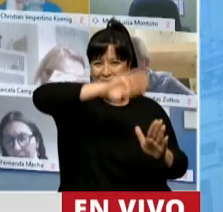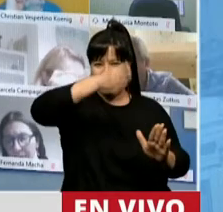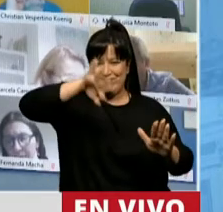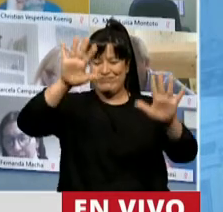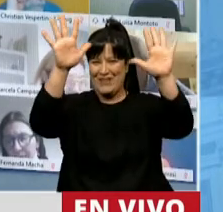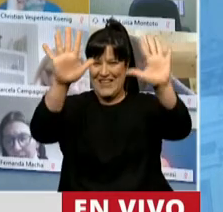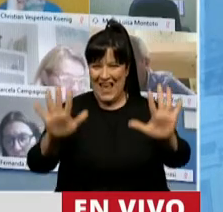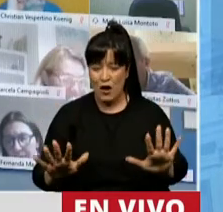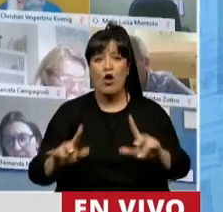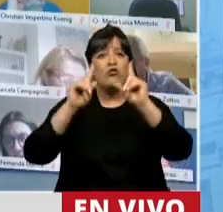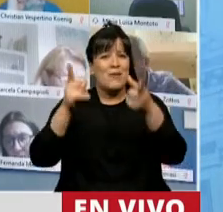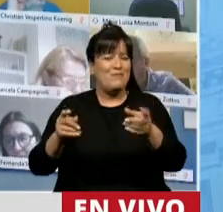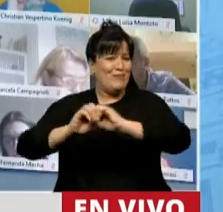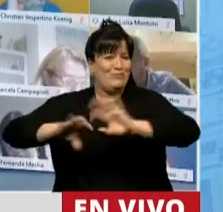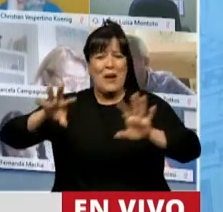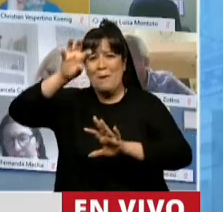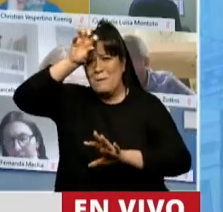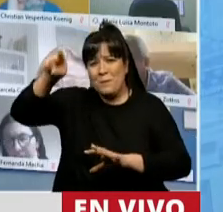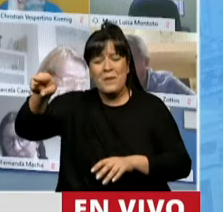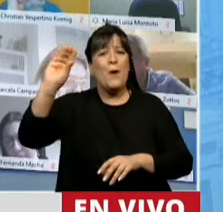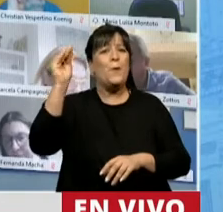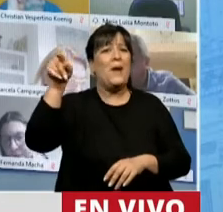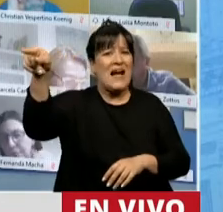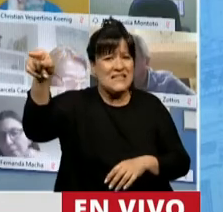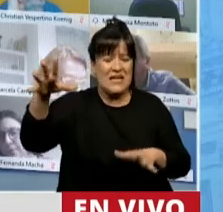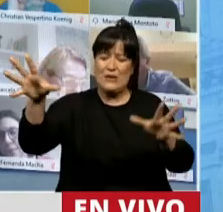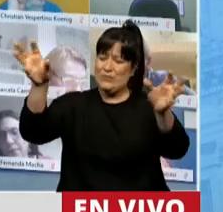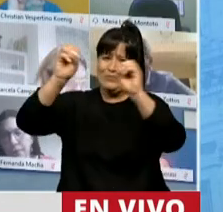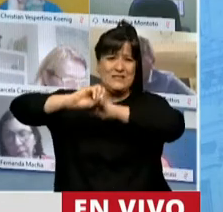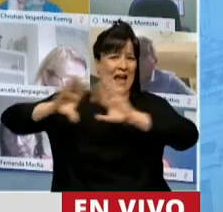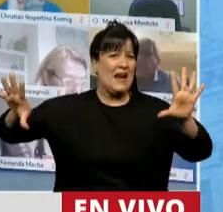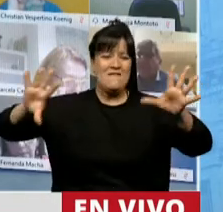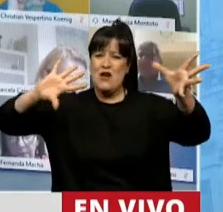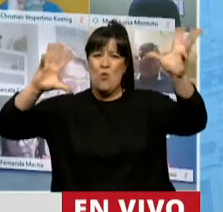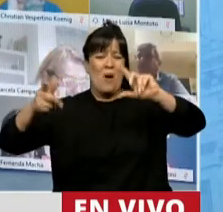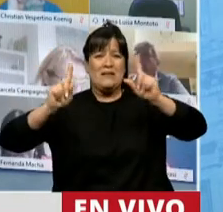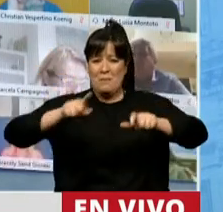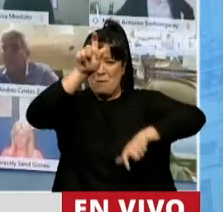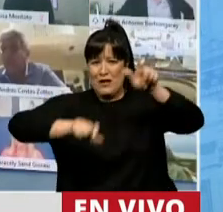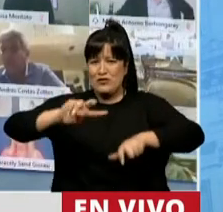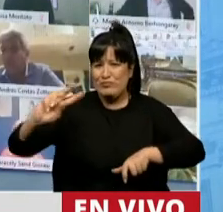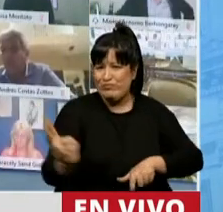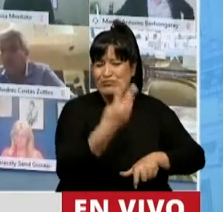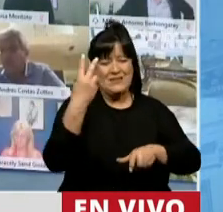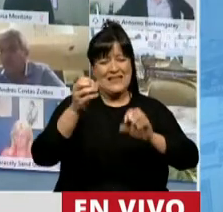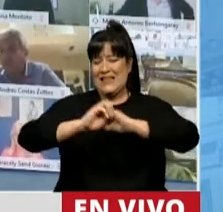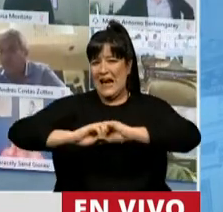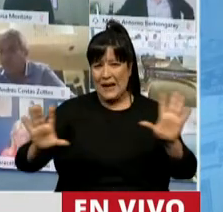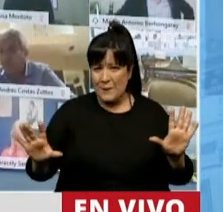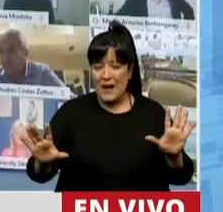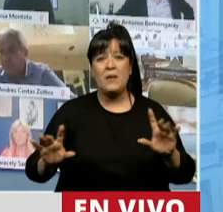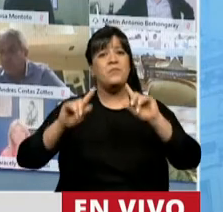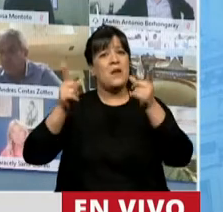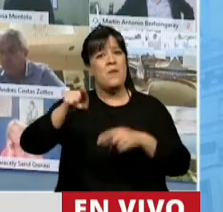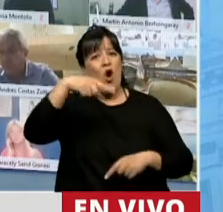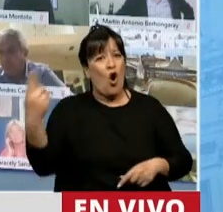el desastre minero de Brumandinho en Brasil, una tragedia ambiental y humana terrible, el